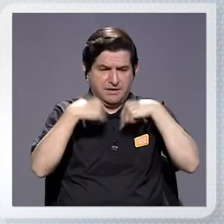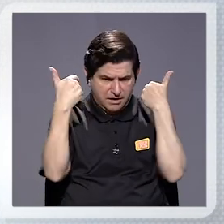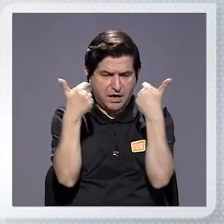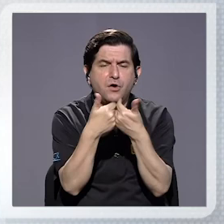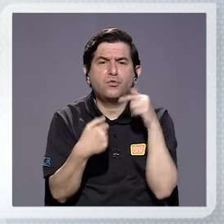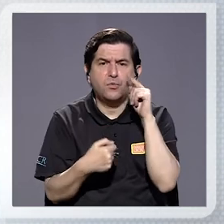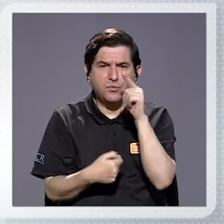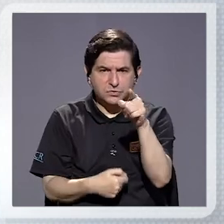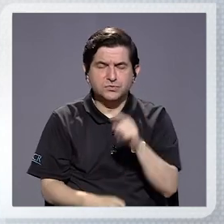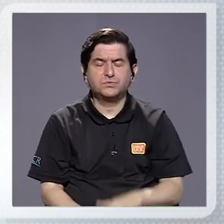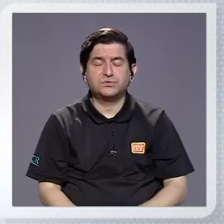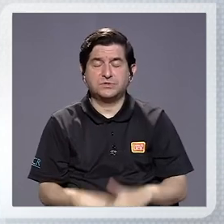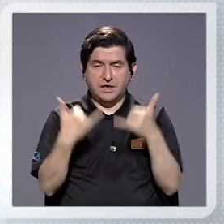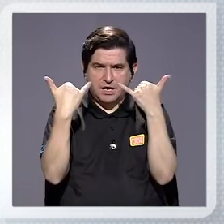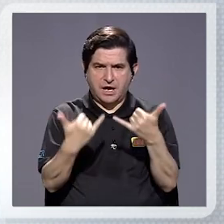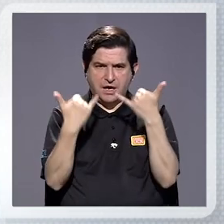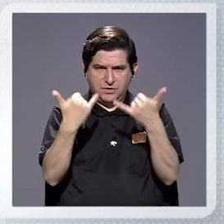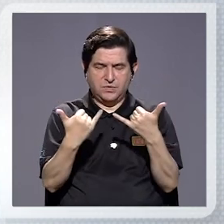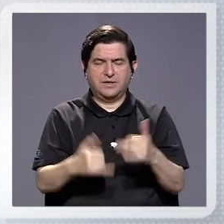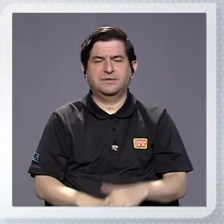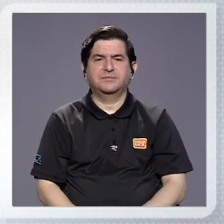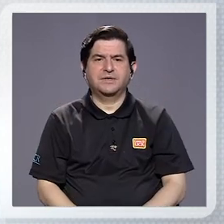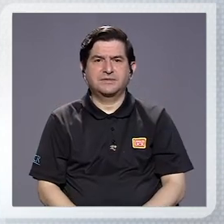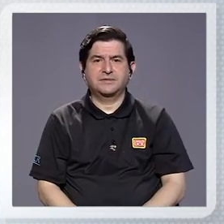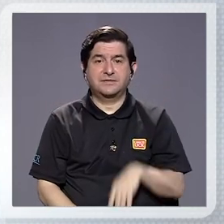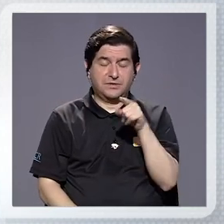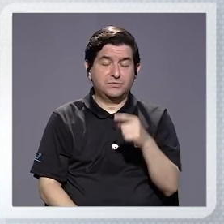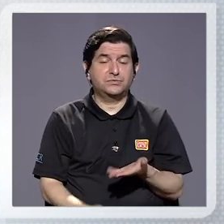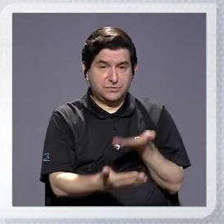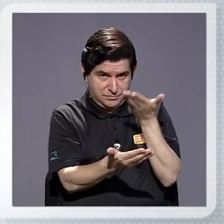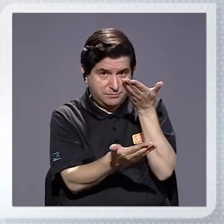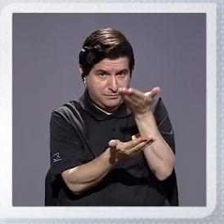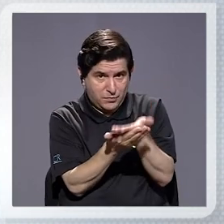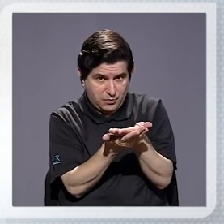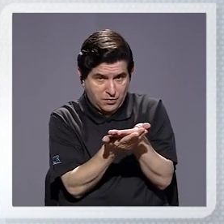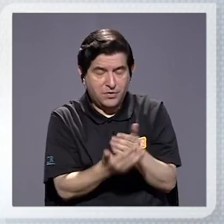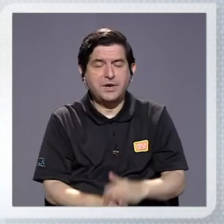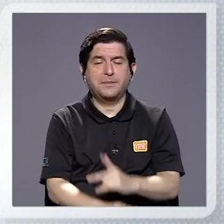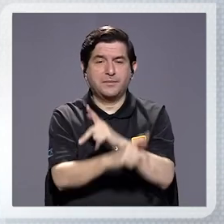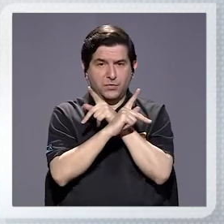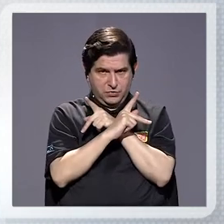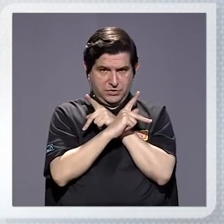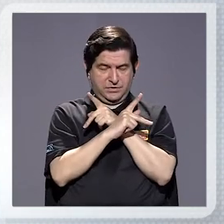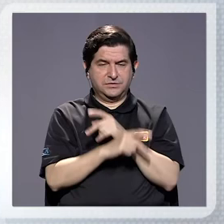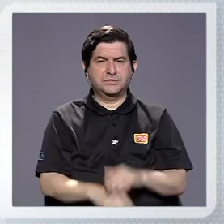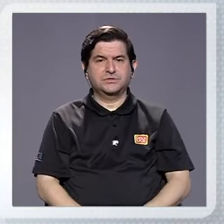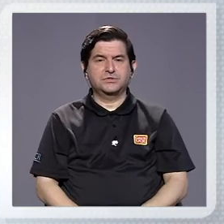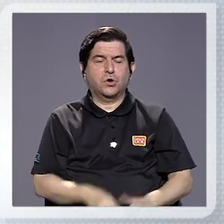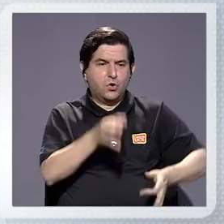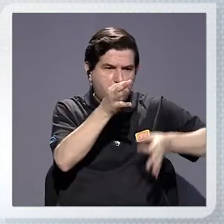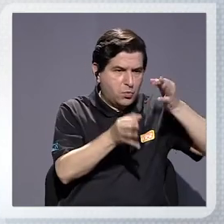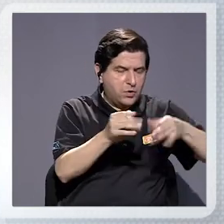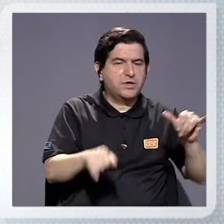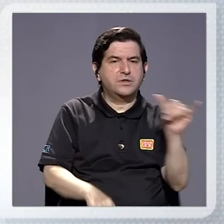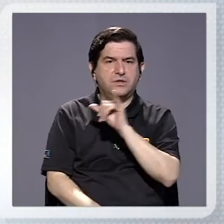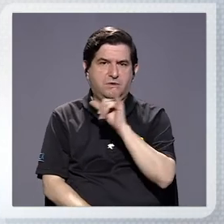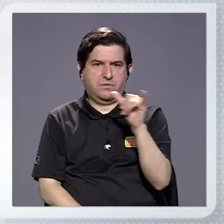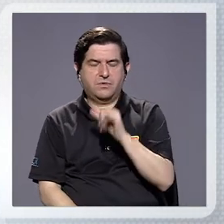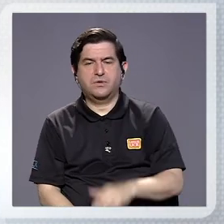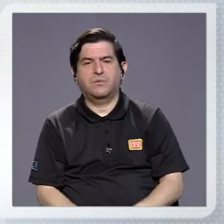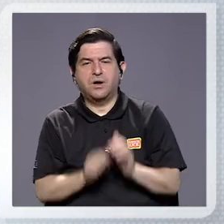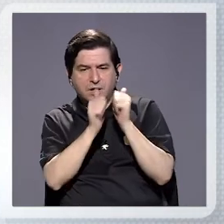que usted hoy por hoy no solamente plantea una protección desde lo jurídico sino también